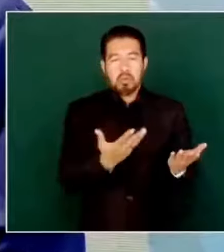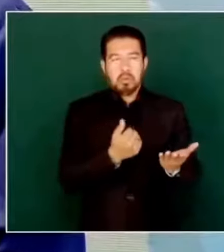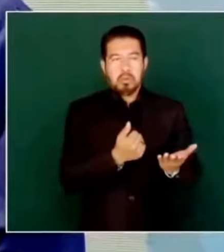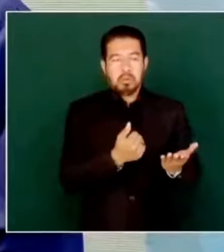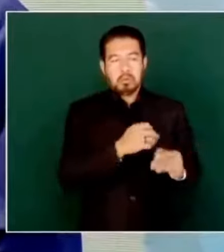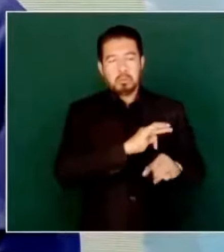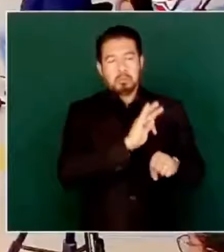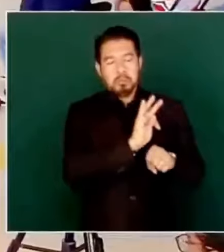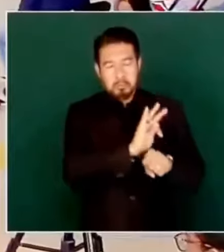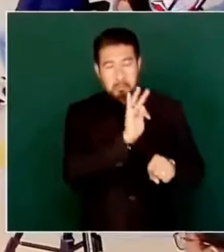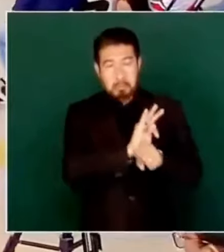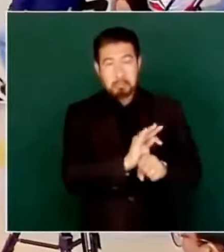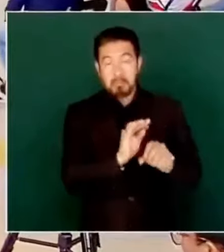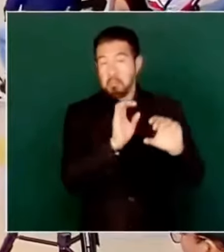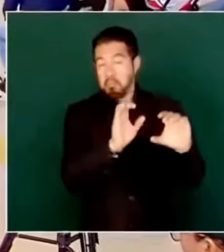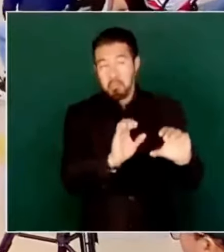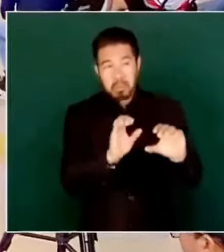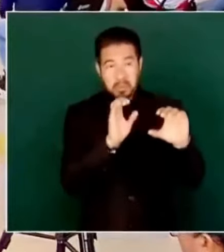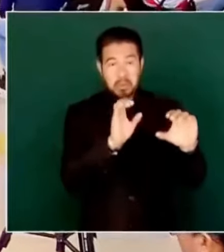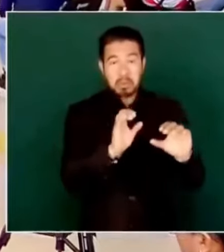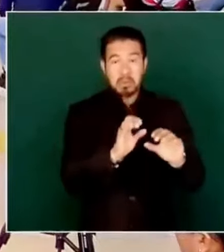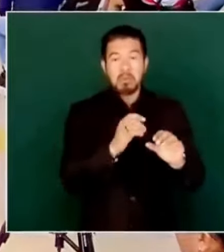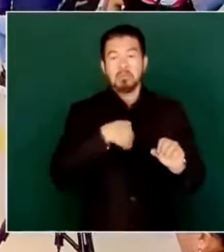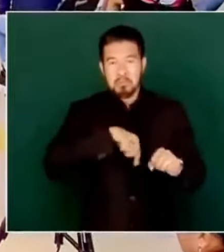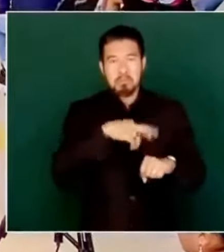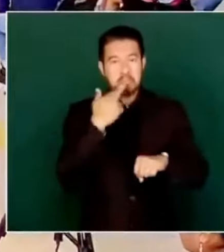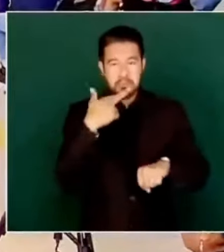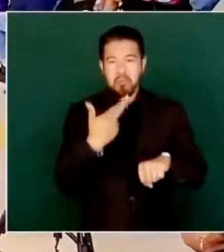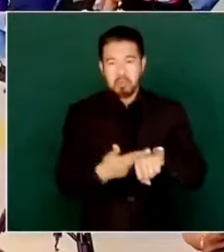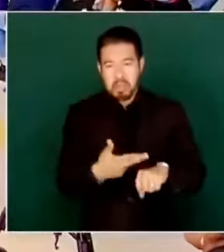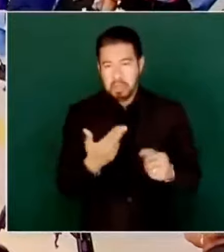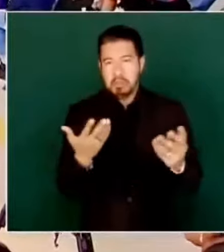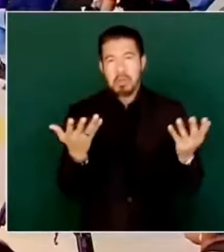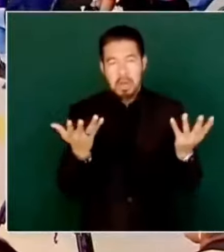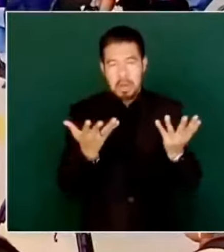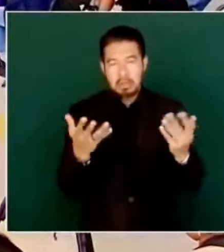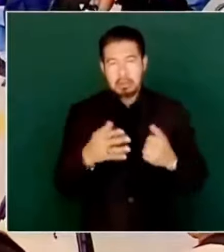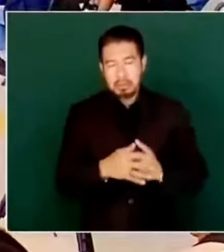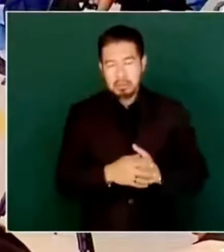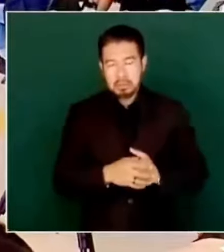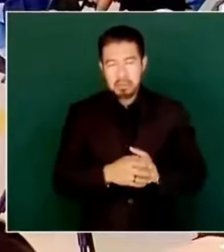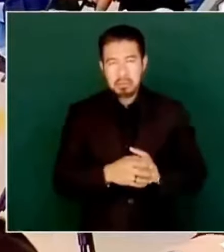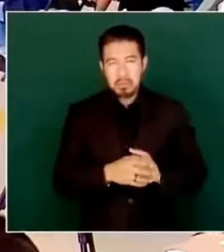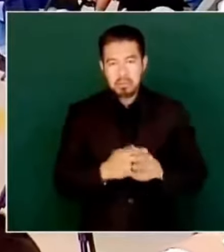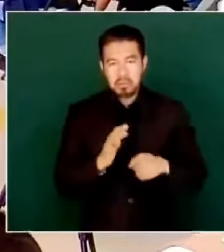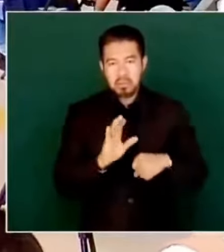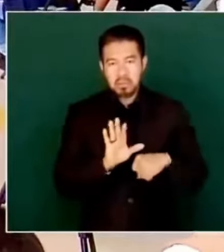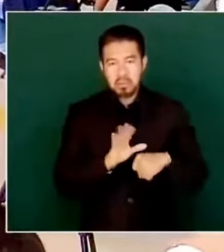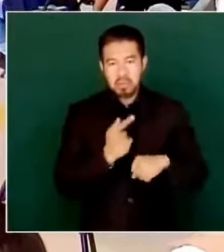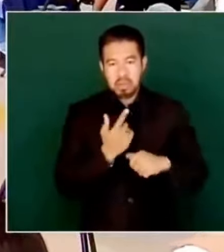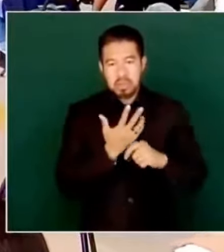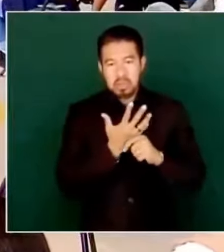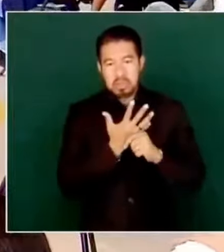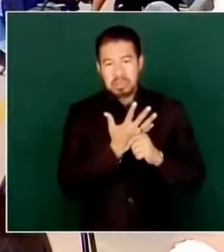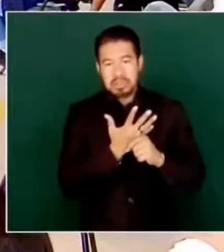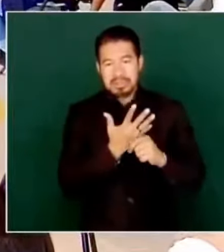cuidando, es nuestra responsabilidad, porque también van creando campañas,